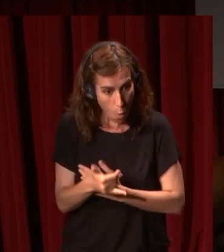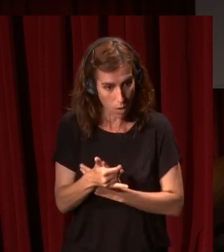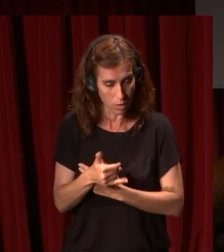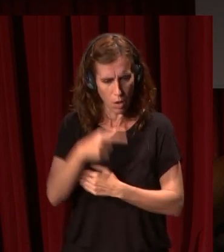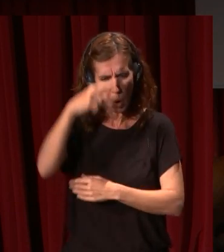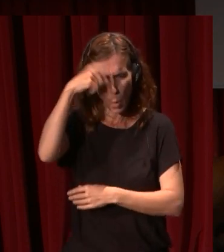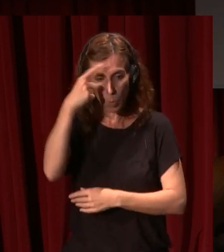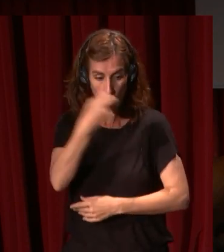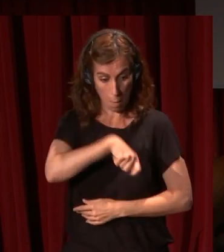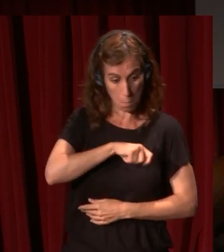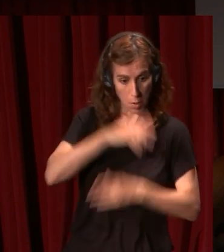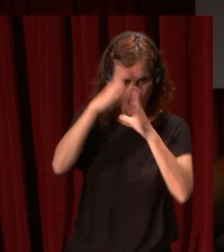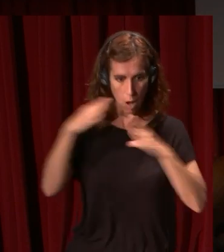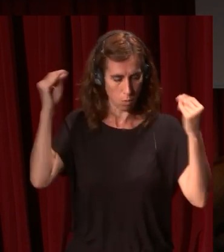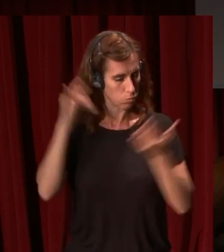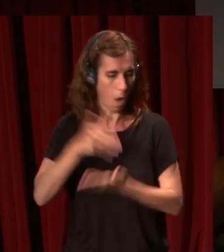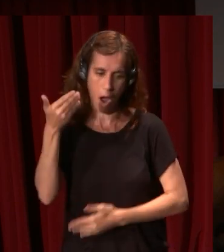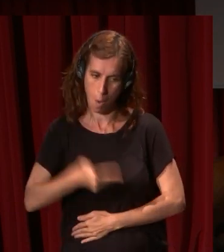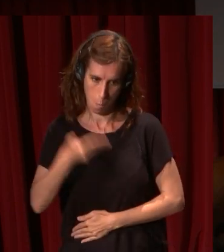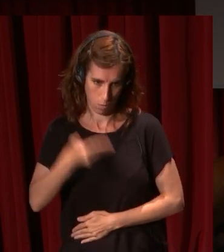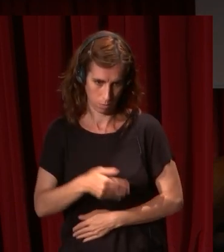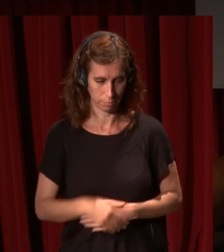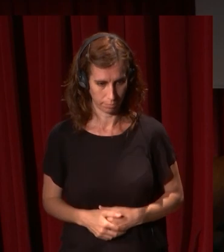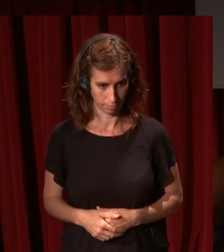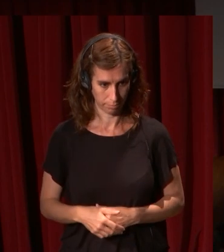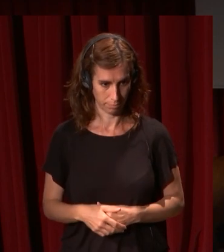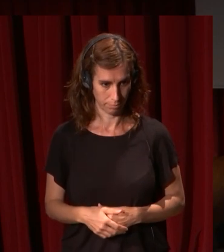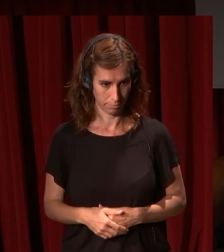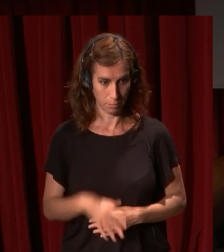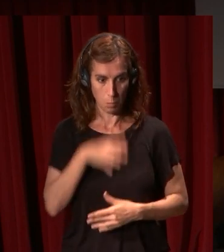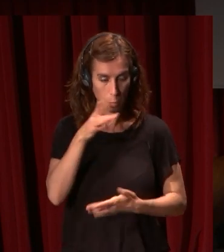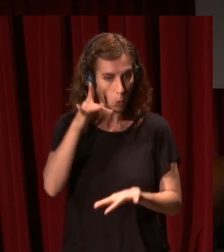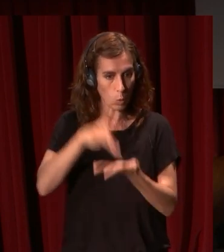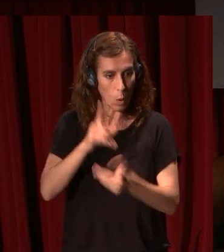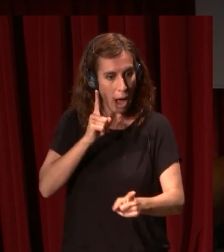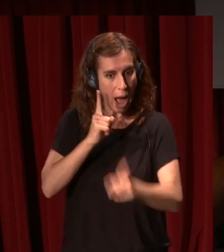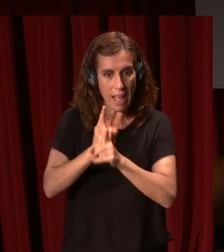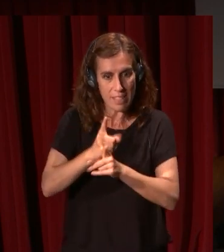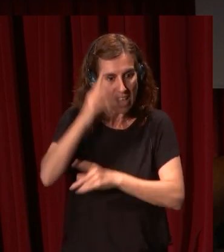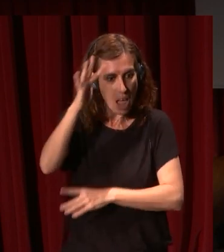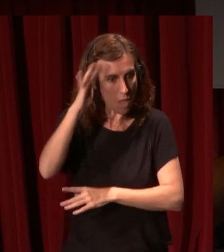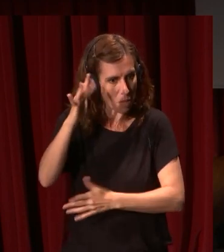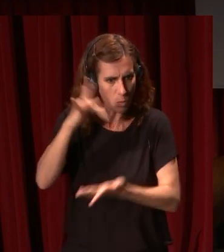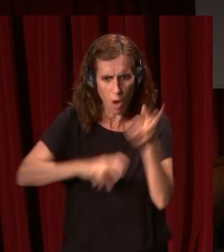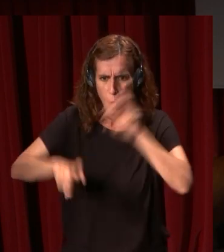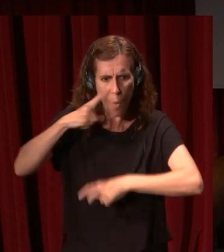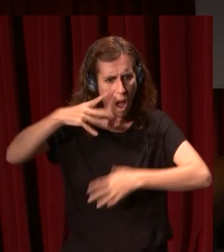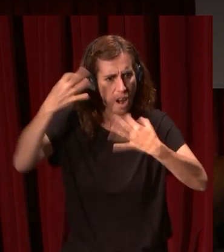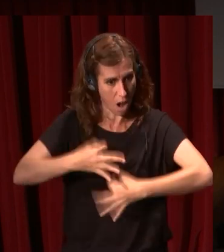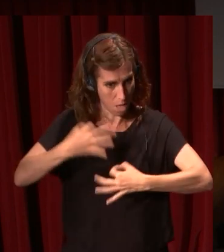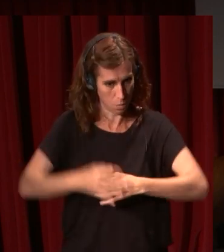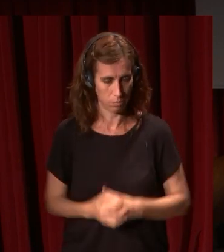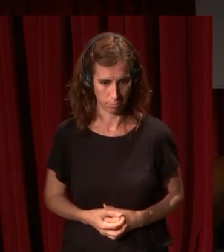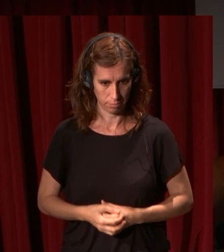holandesa es especialmente importante y quizá lo sea precisamente por su antiidealismo por su realismo es una pintura que ha ido dejando atrás